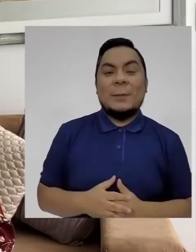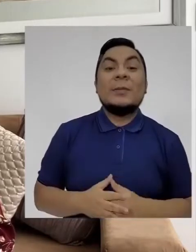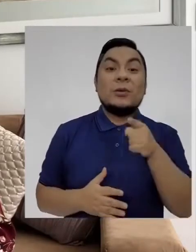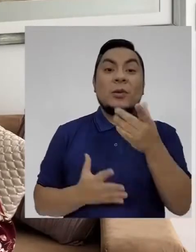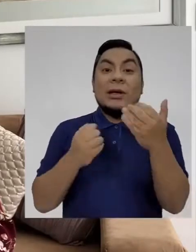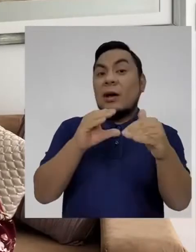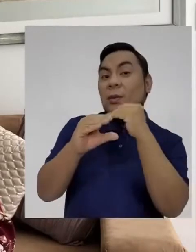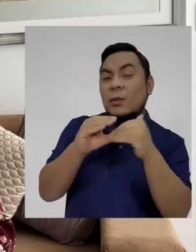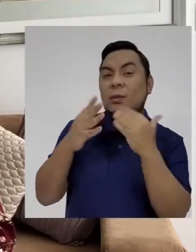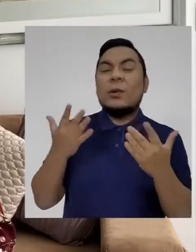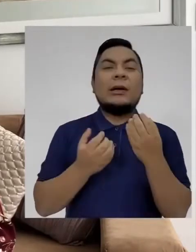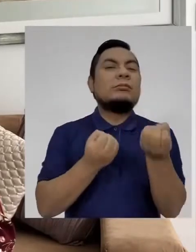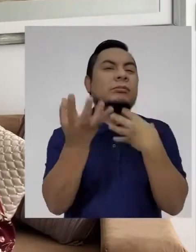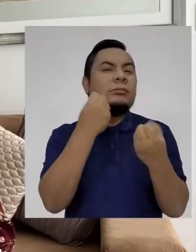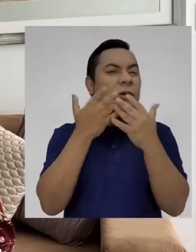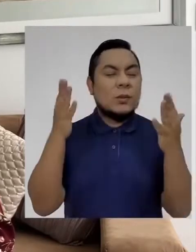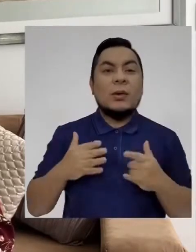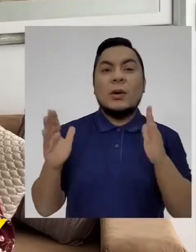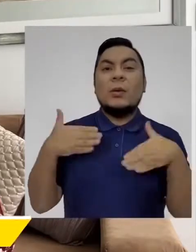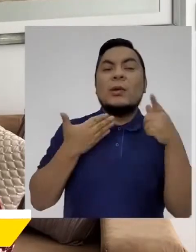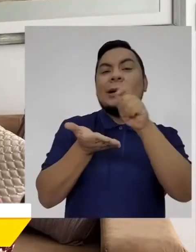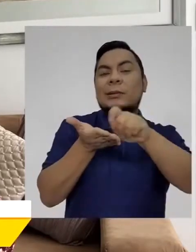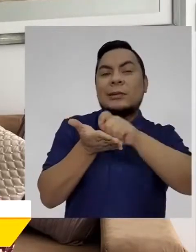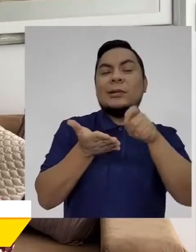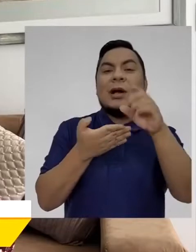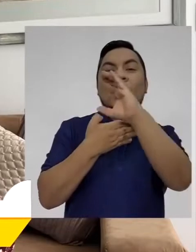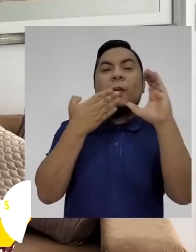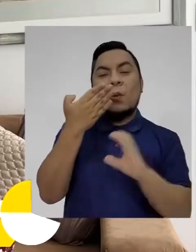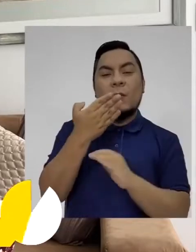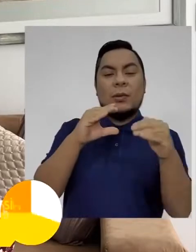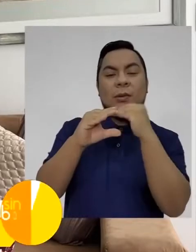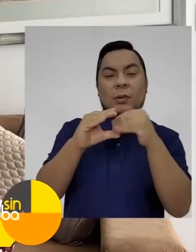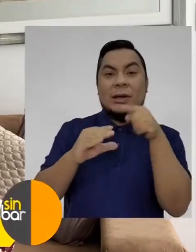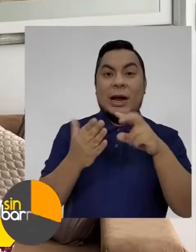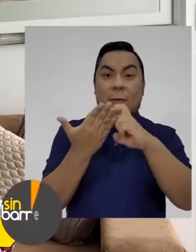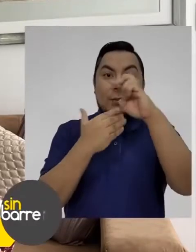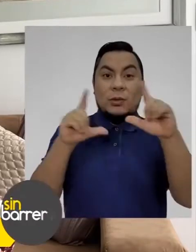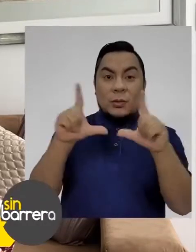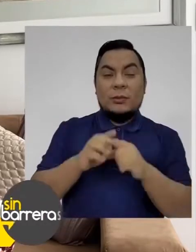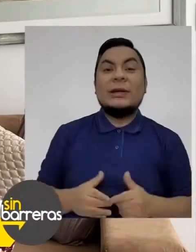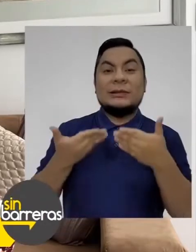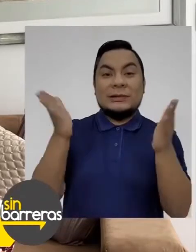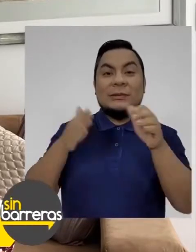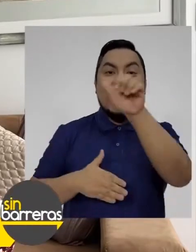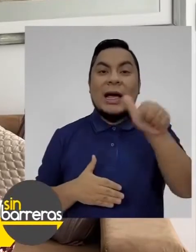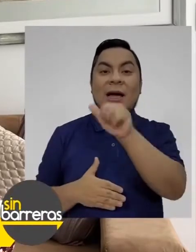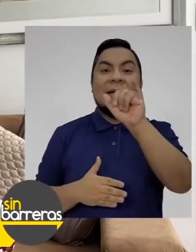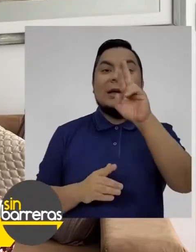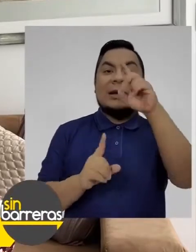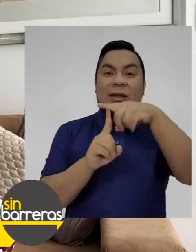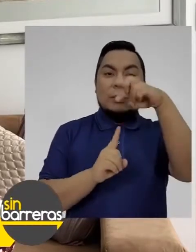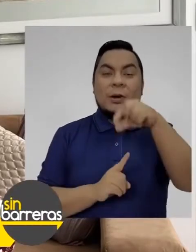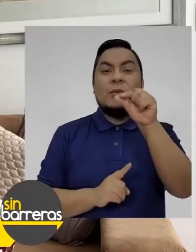ustedes Si tienen comentarios o sugerencias, pueden escribirnos al correo electrónico del programa sinbarreras